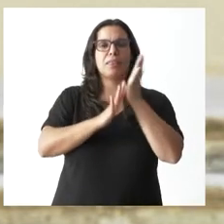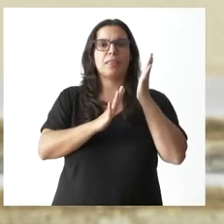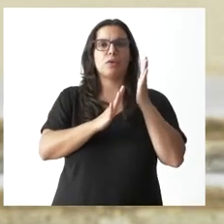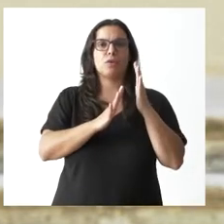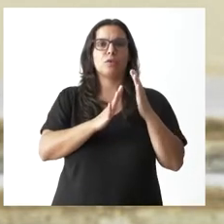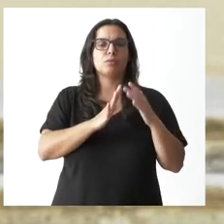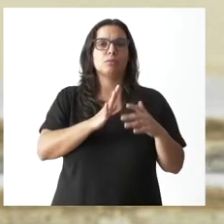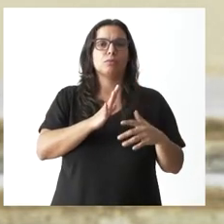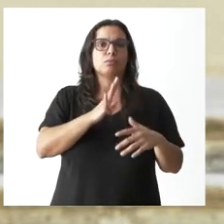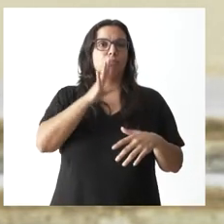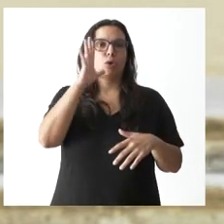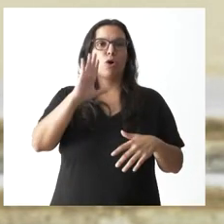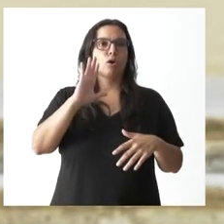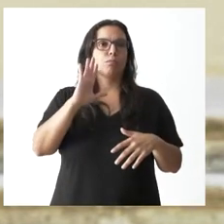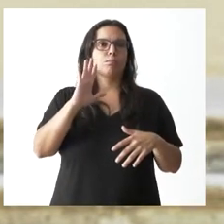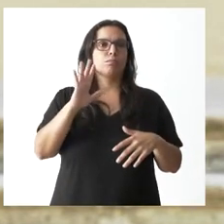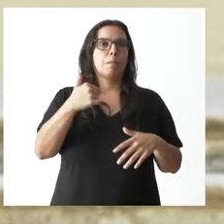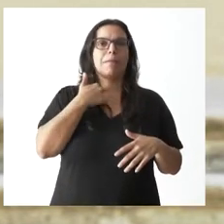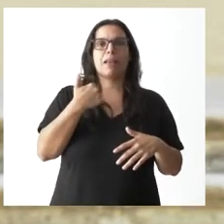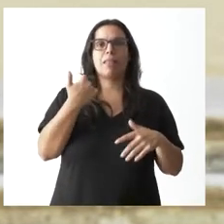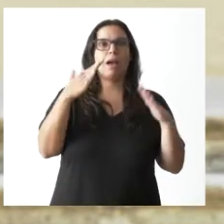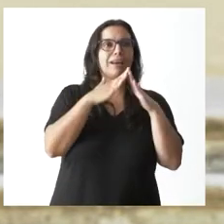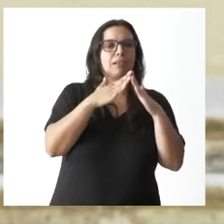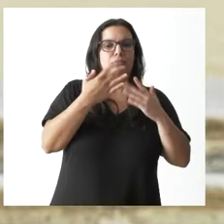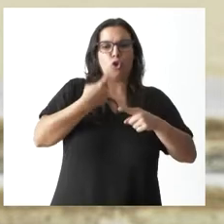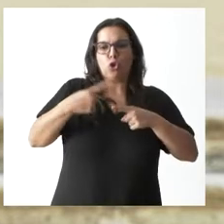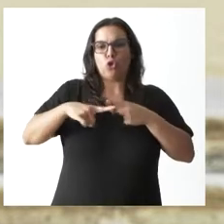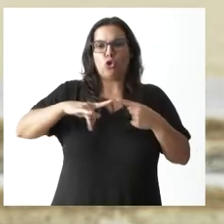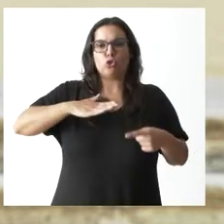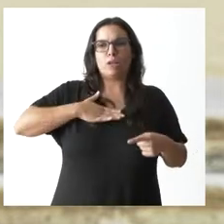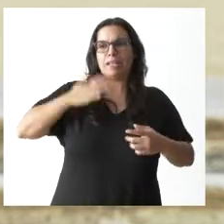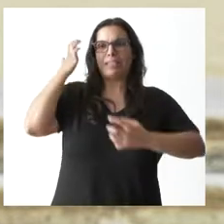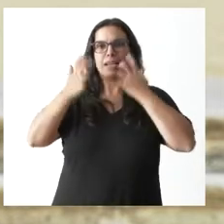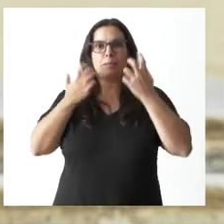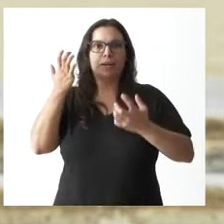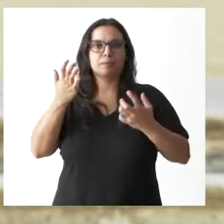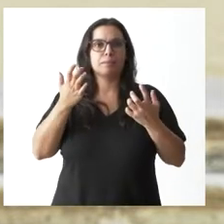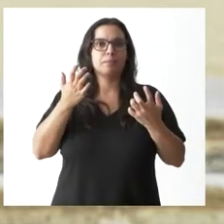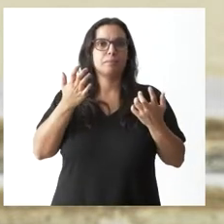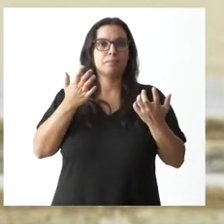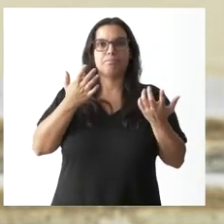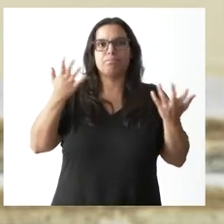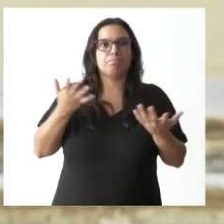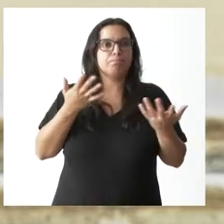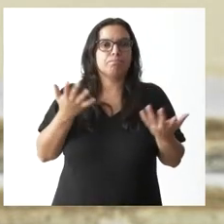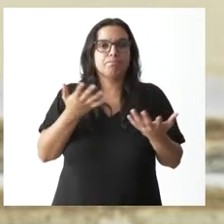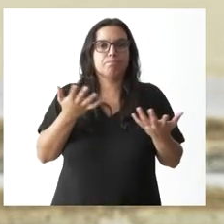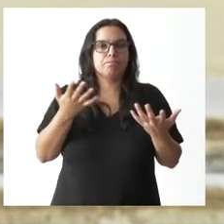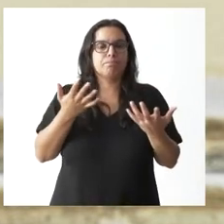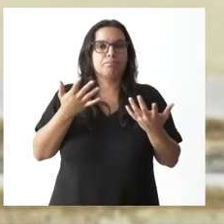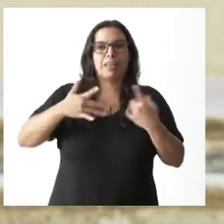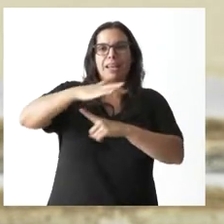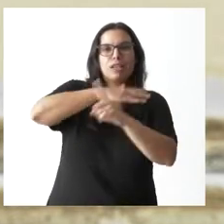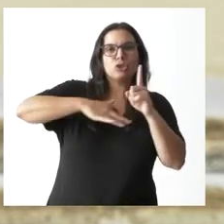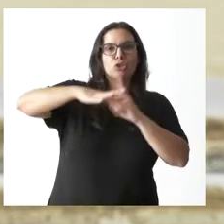viviendas, enseres, animales, el entorno